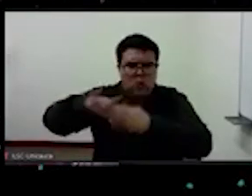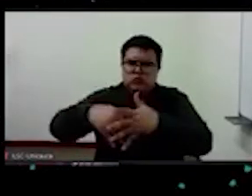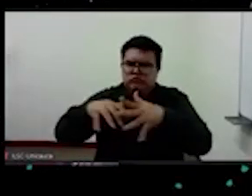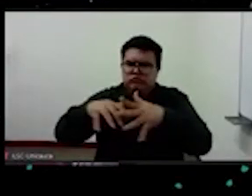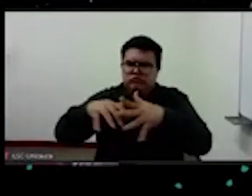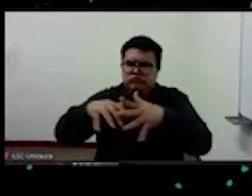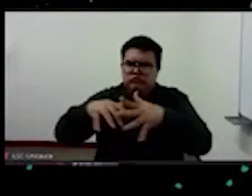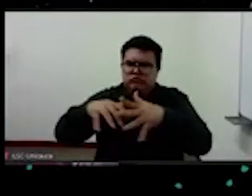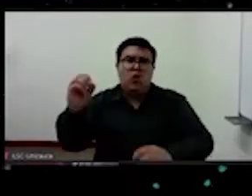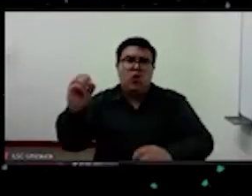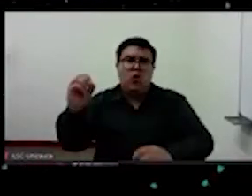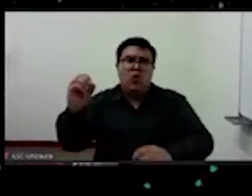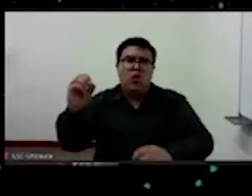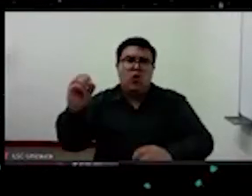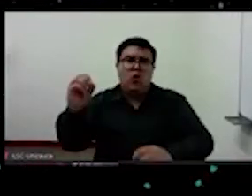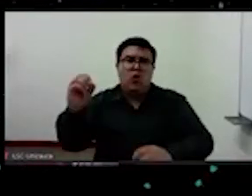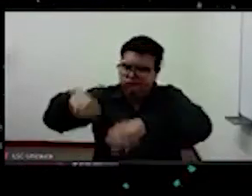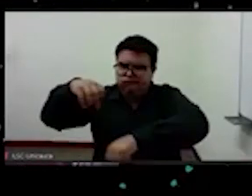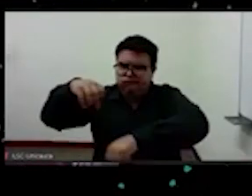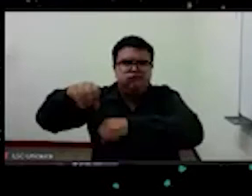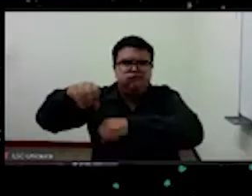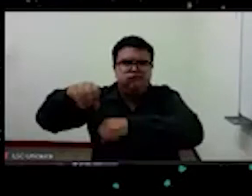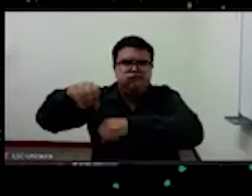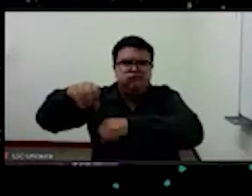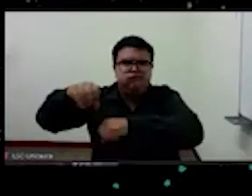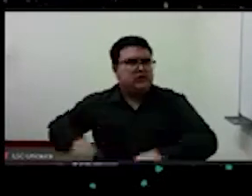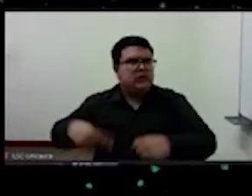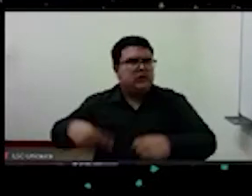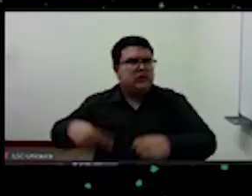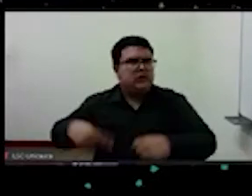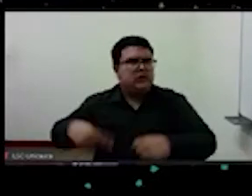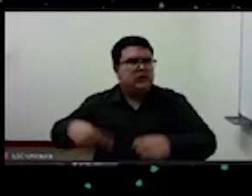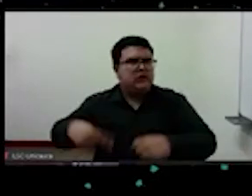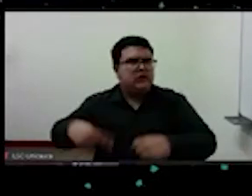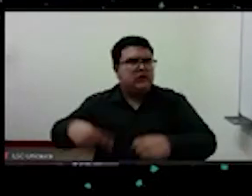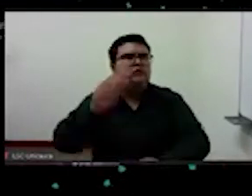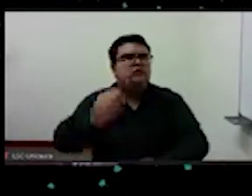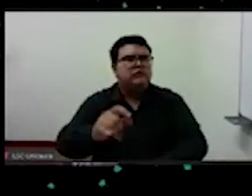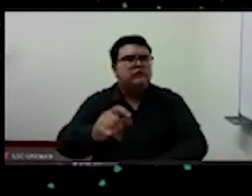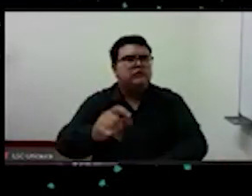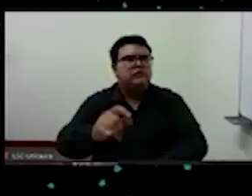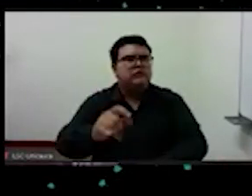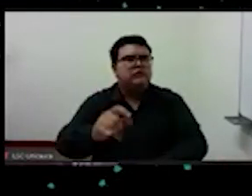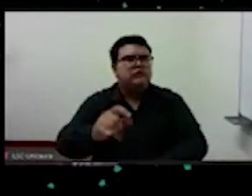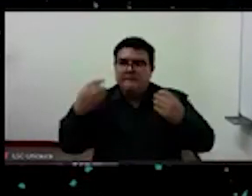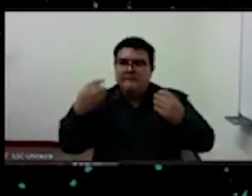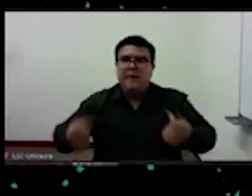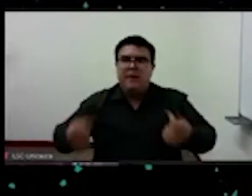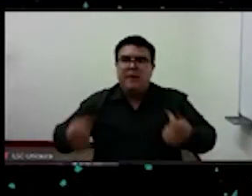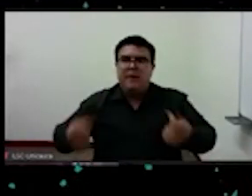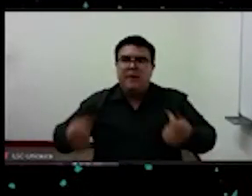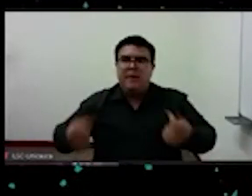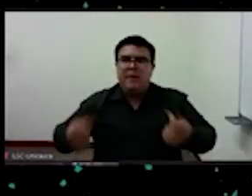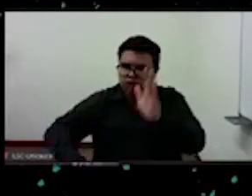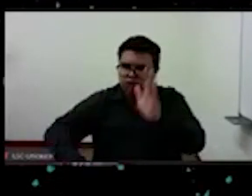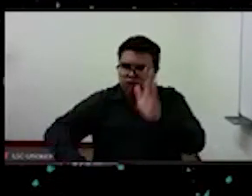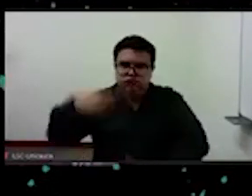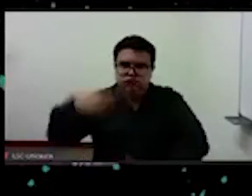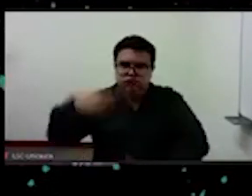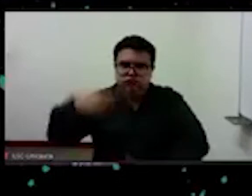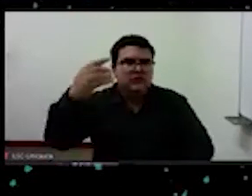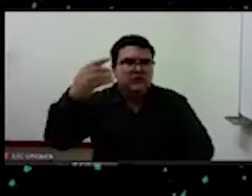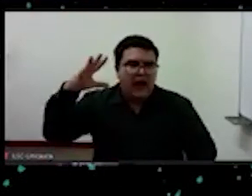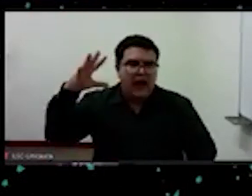hoy se determina como una reacción humillada frente a la potencia